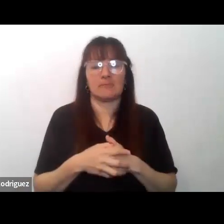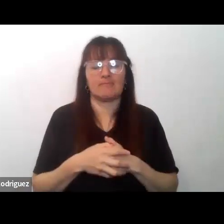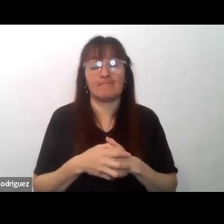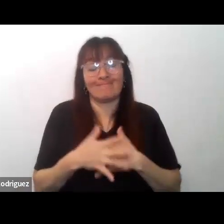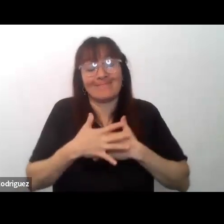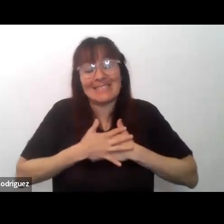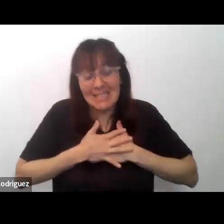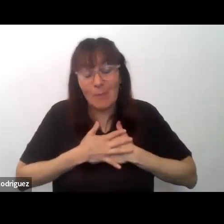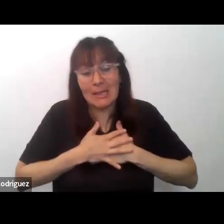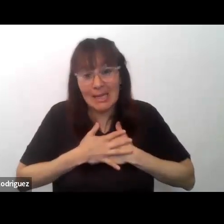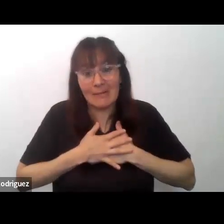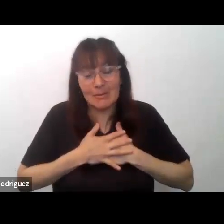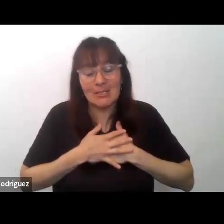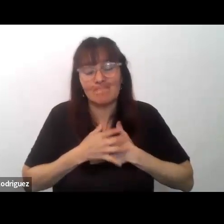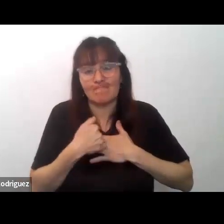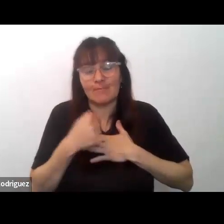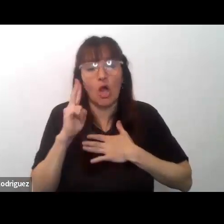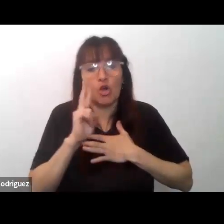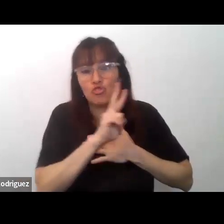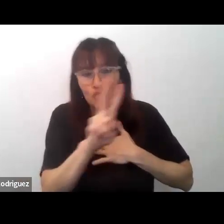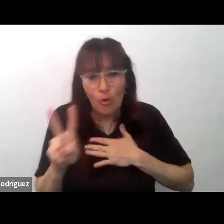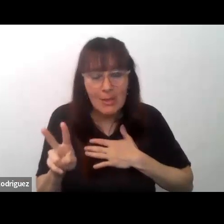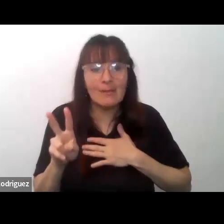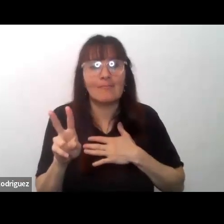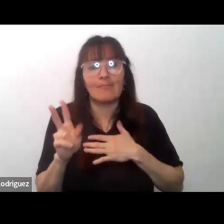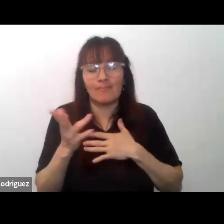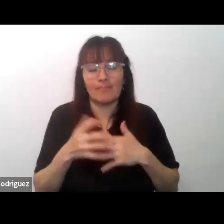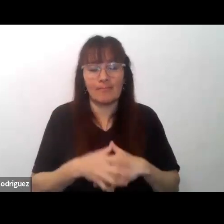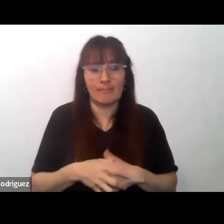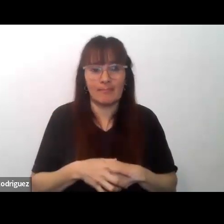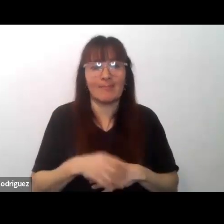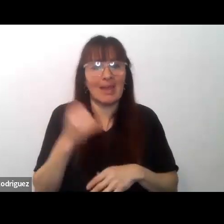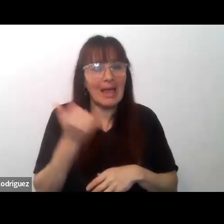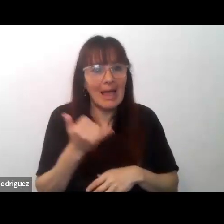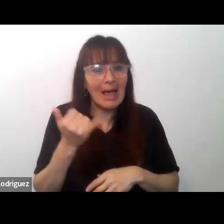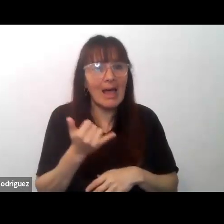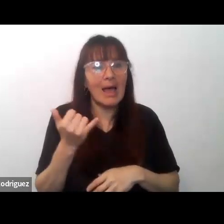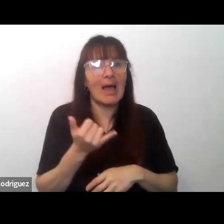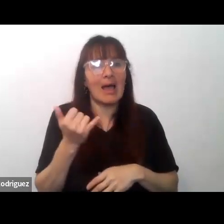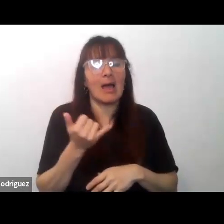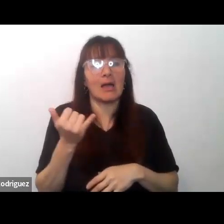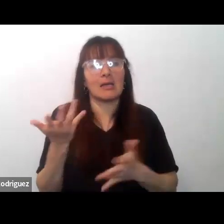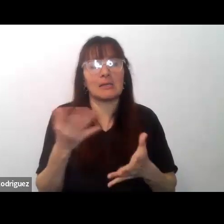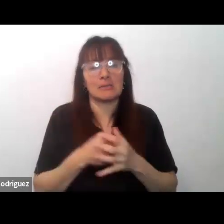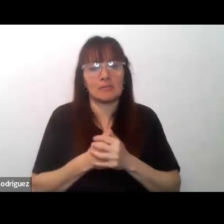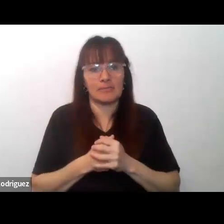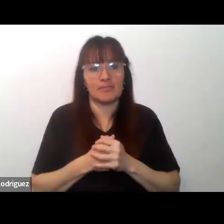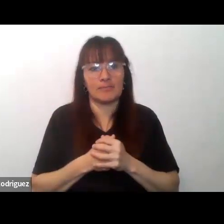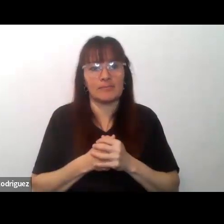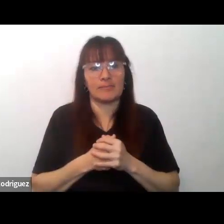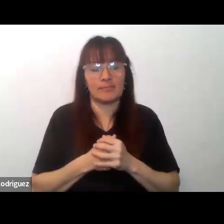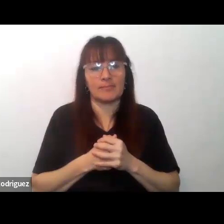lamentablemente vi que hay participar en el desarrollo de una